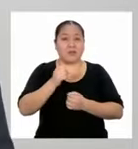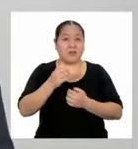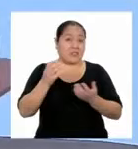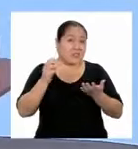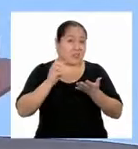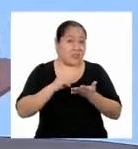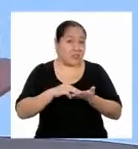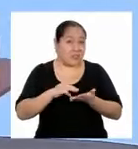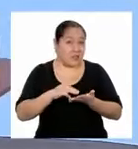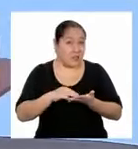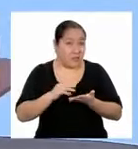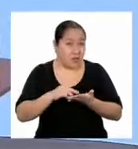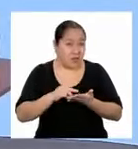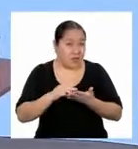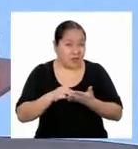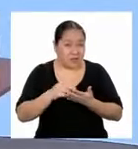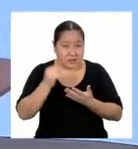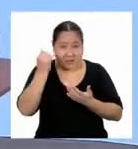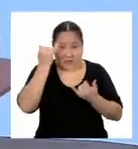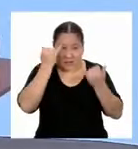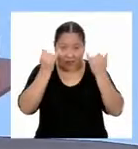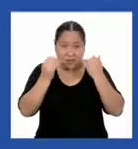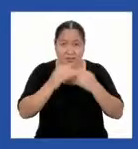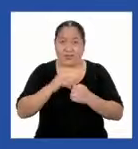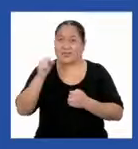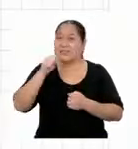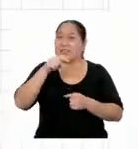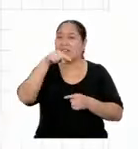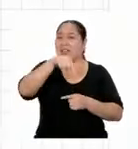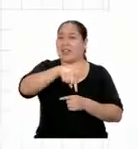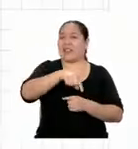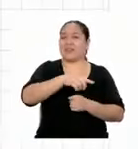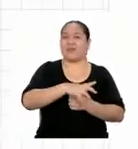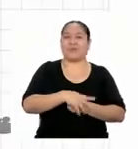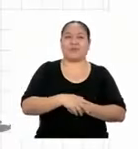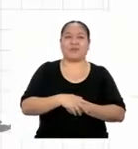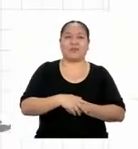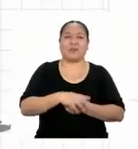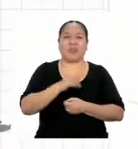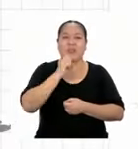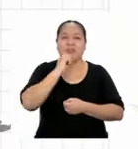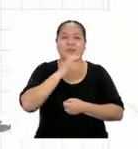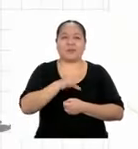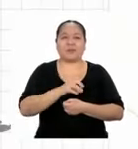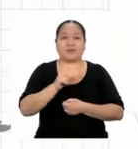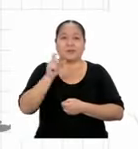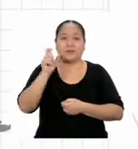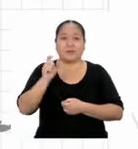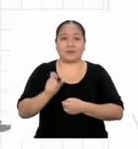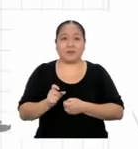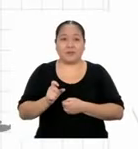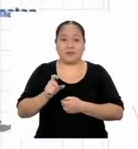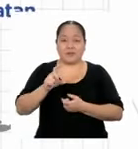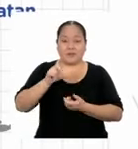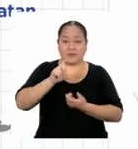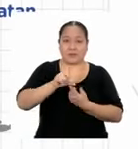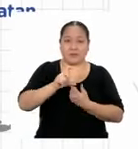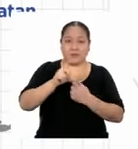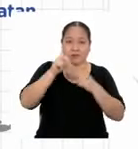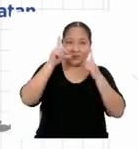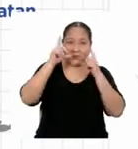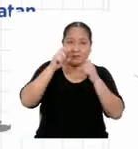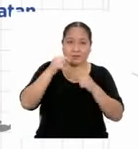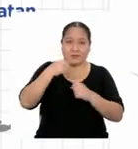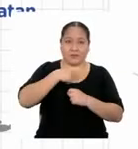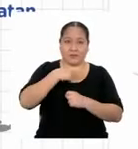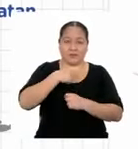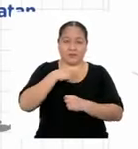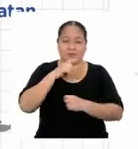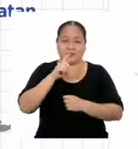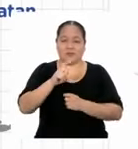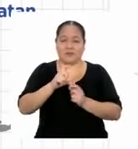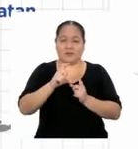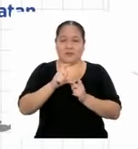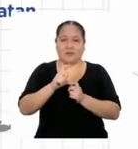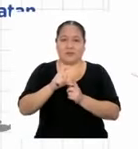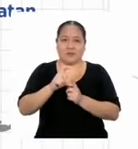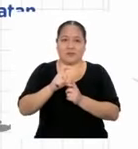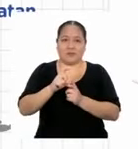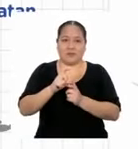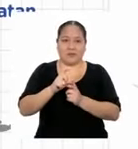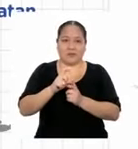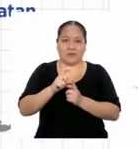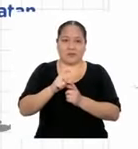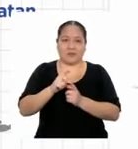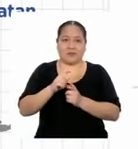pistas? Sí, aquí tengo otra pista. Dice que la personita que aparece en la foto soy yo. Veamos.